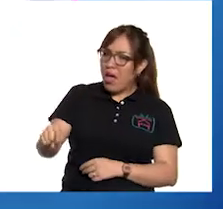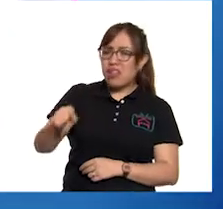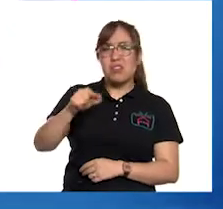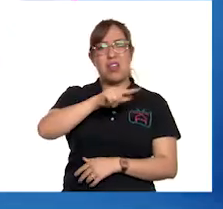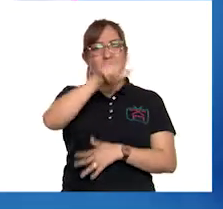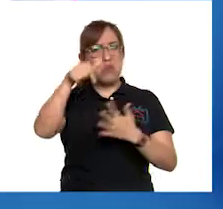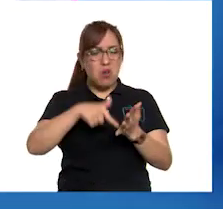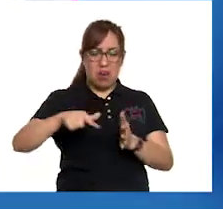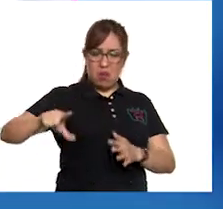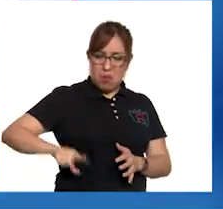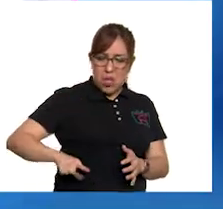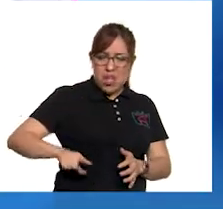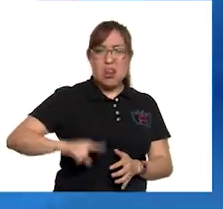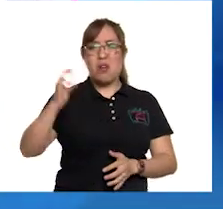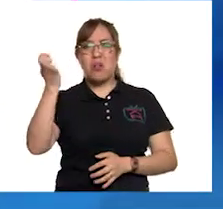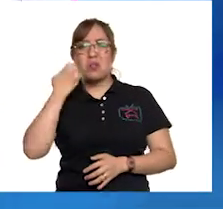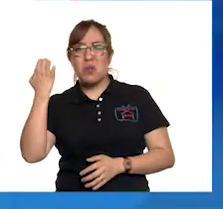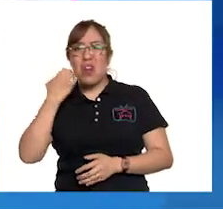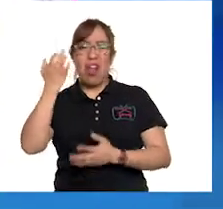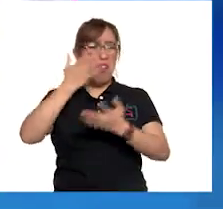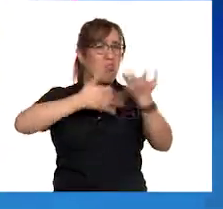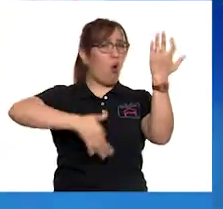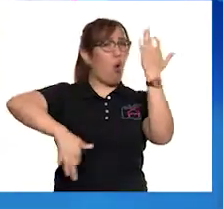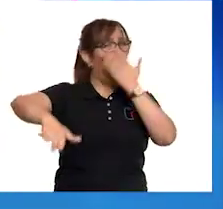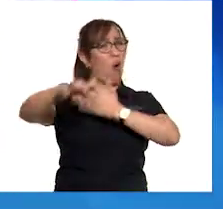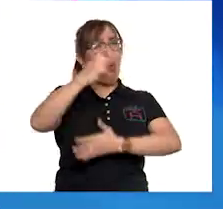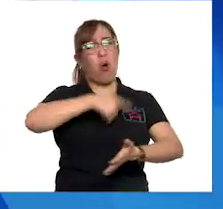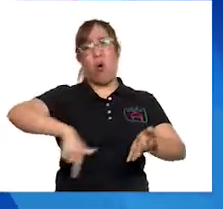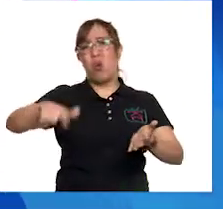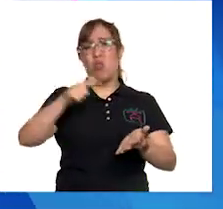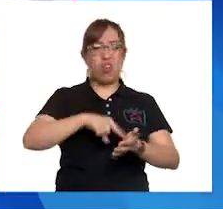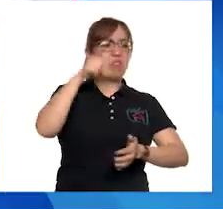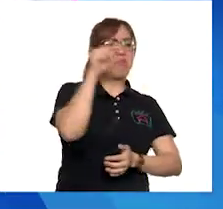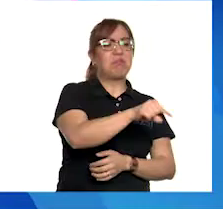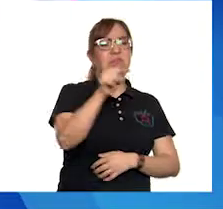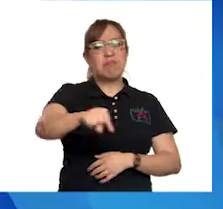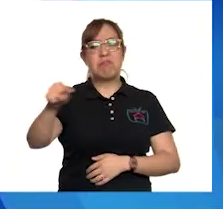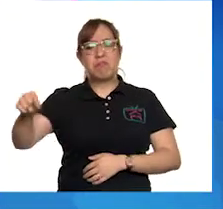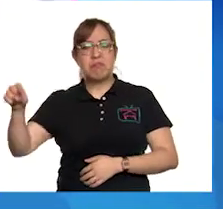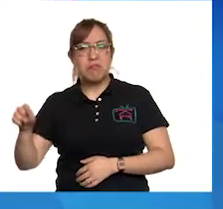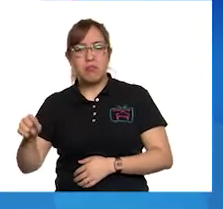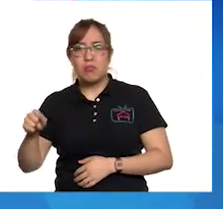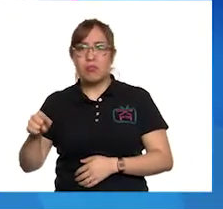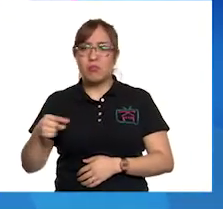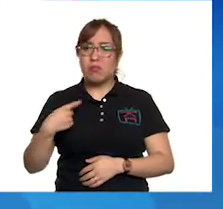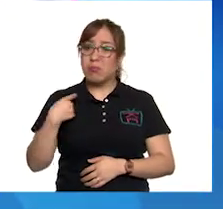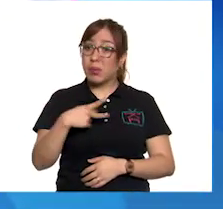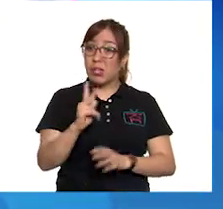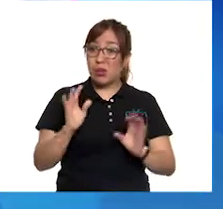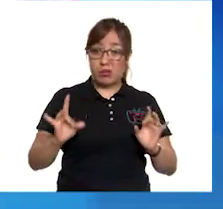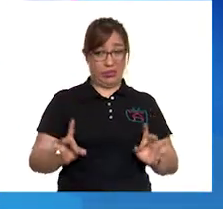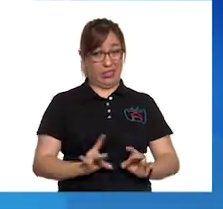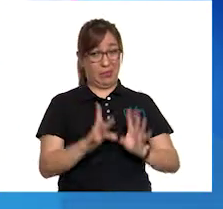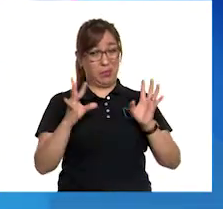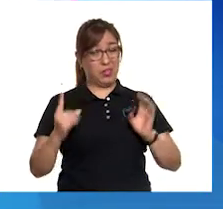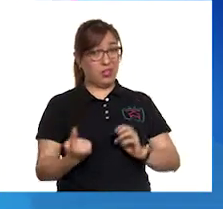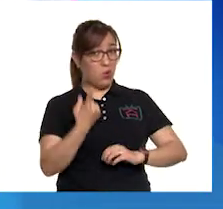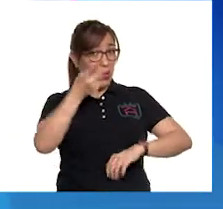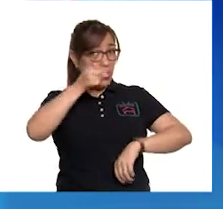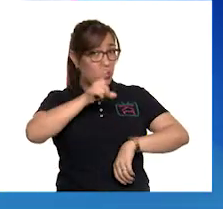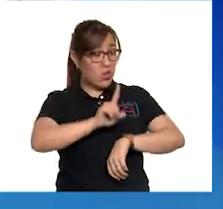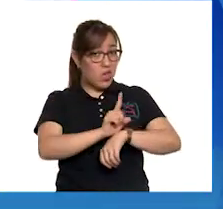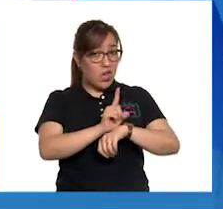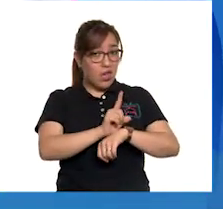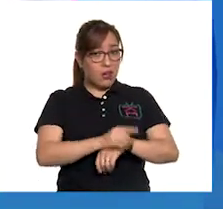en la escuela, en todos lados. Todo iba más o menos bien, hasta que un día, a lo lejos, se